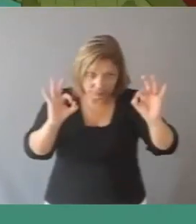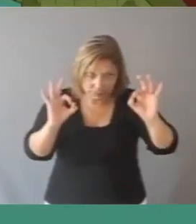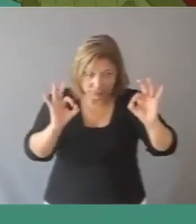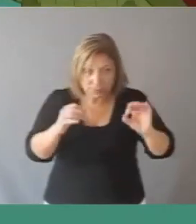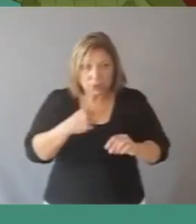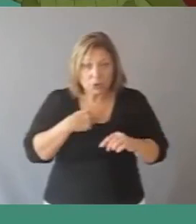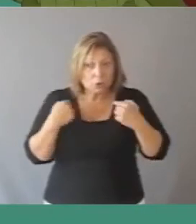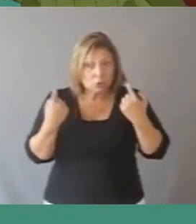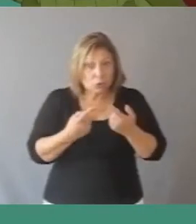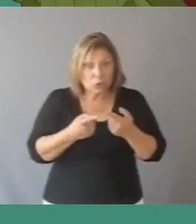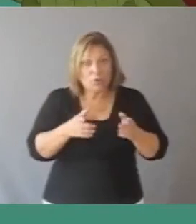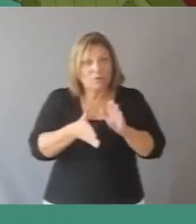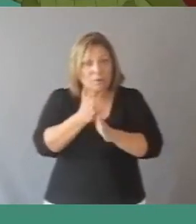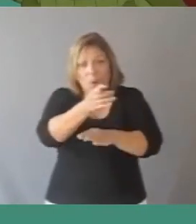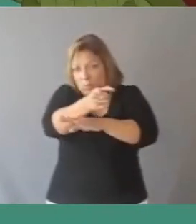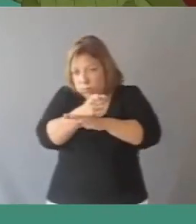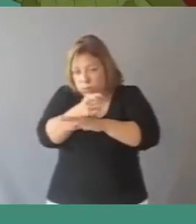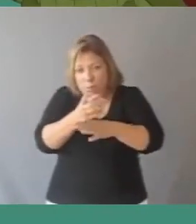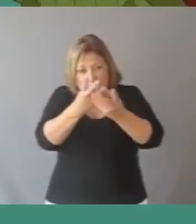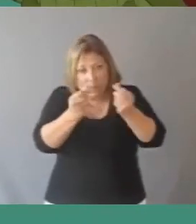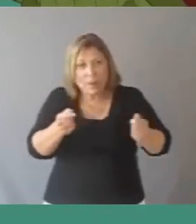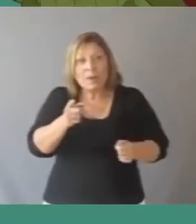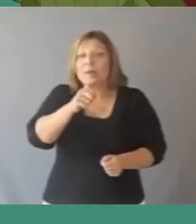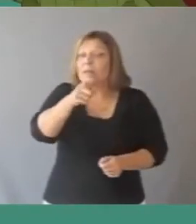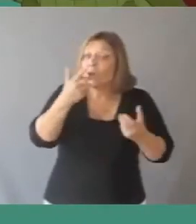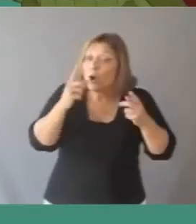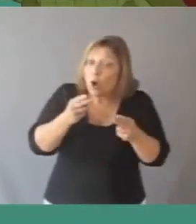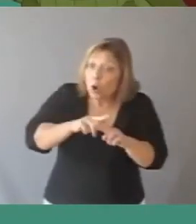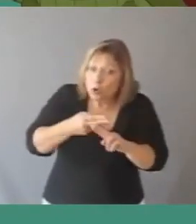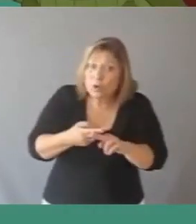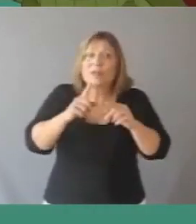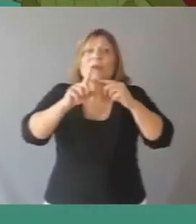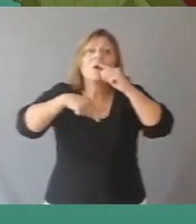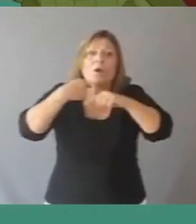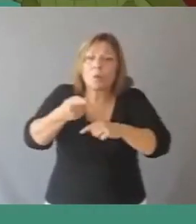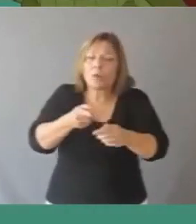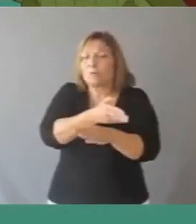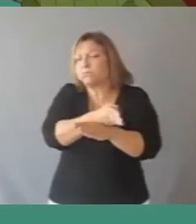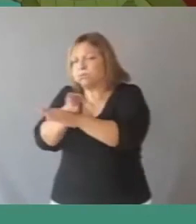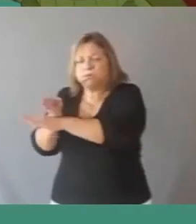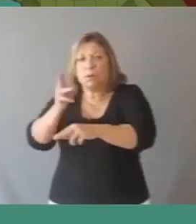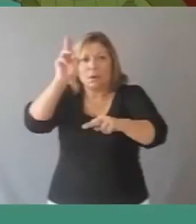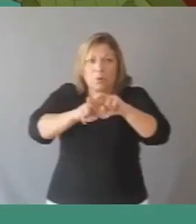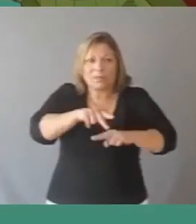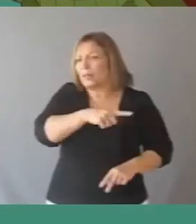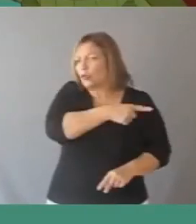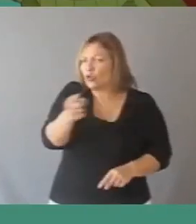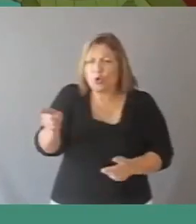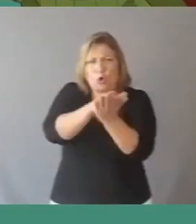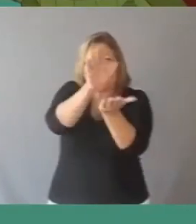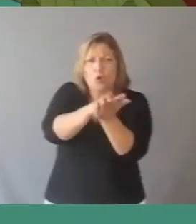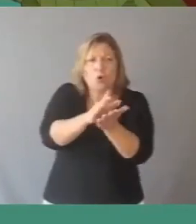oficial. Vamos a deshacer este dique y para que no quieran hacer otro, los vamos a deshacer después a ustedes a cañonazos.